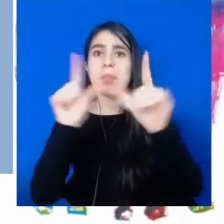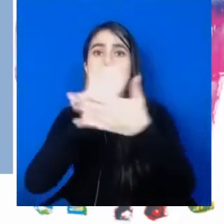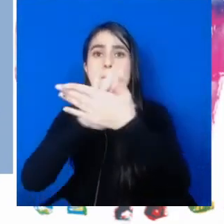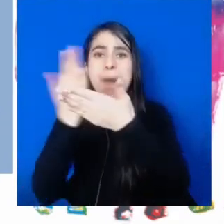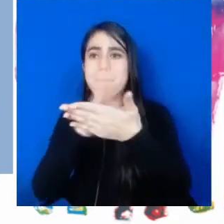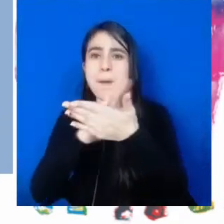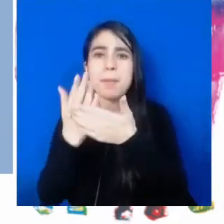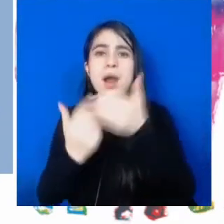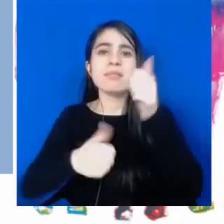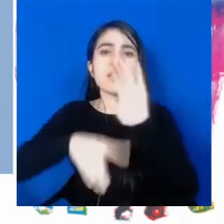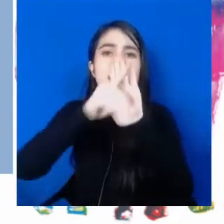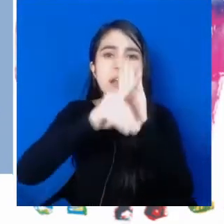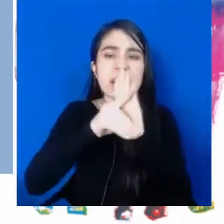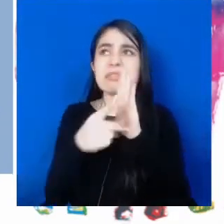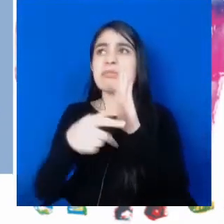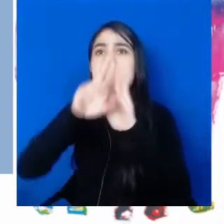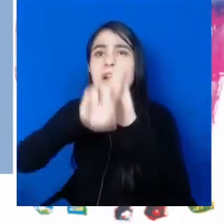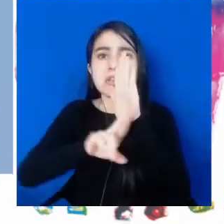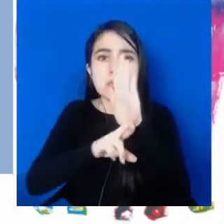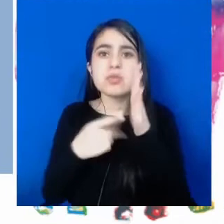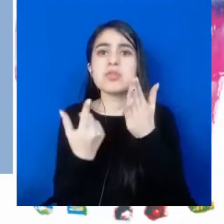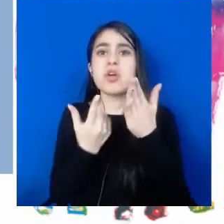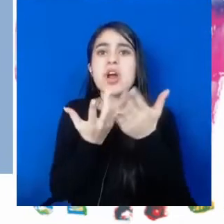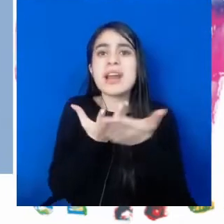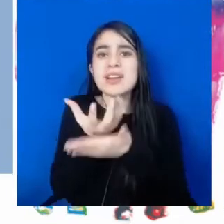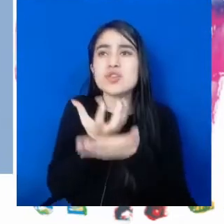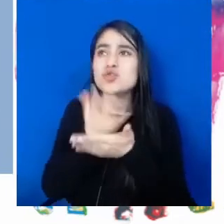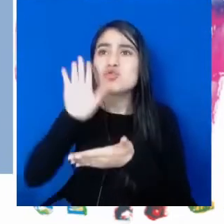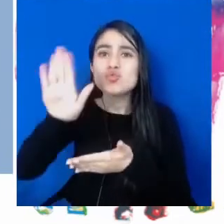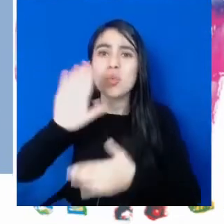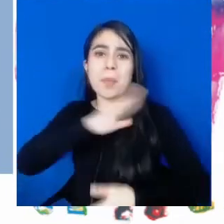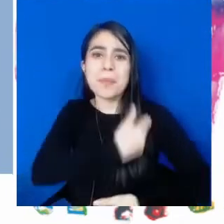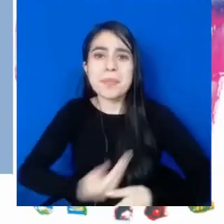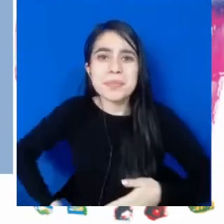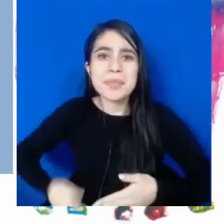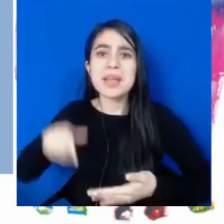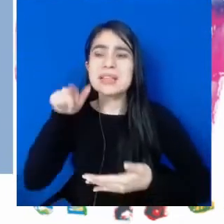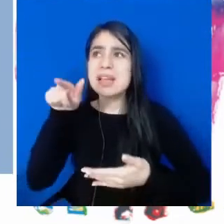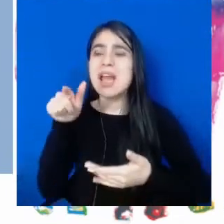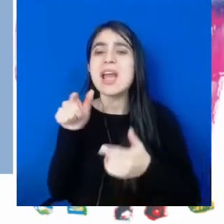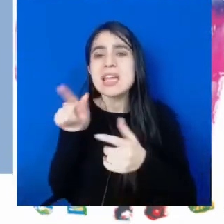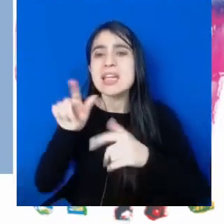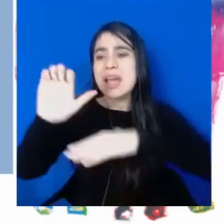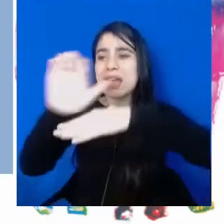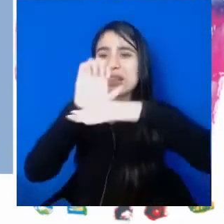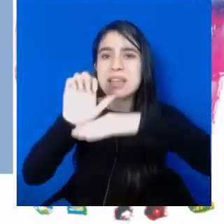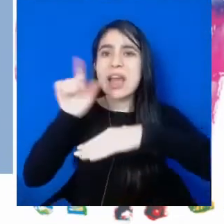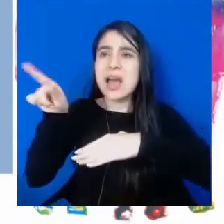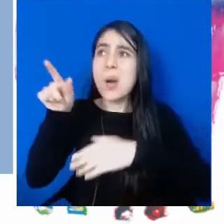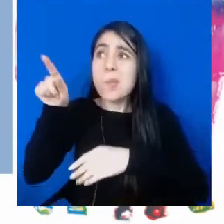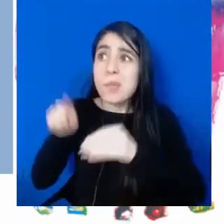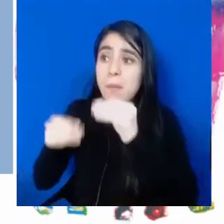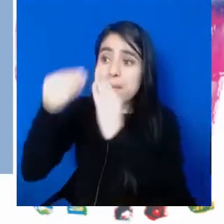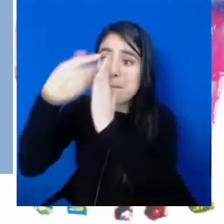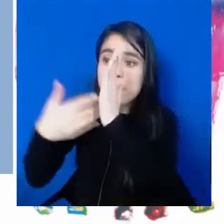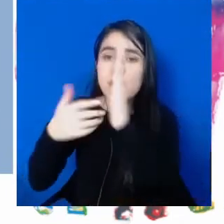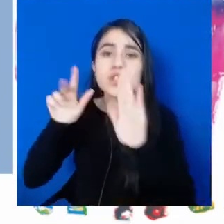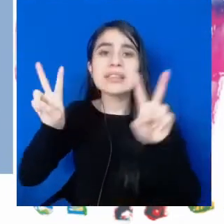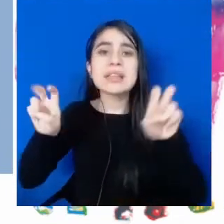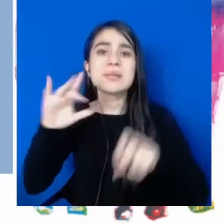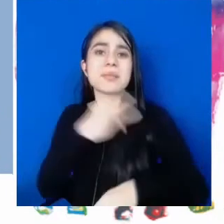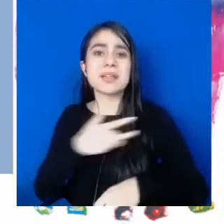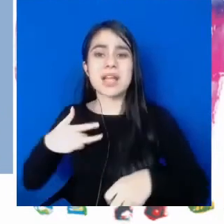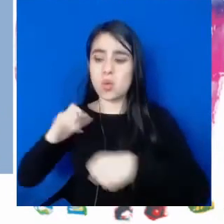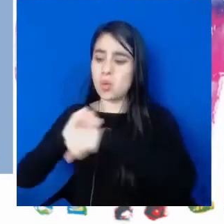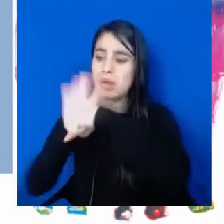para traducir decretos, resoluciones y las recomendaciones expedidas por presidencia y diferentes entidades frente a la situación